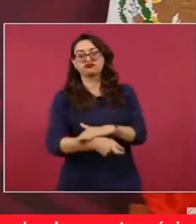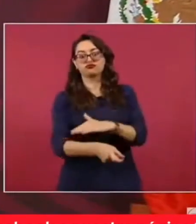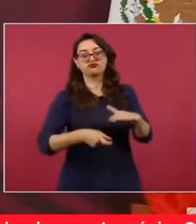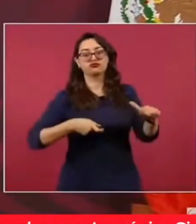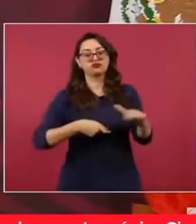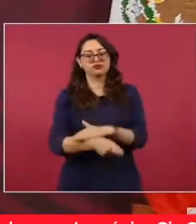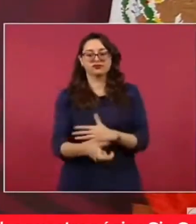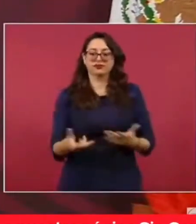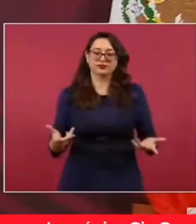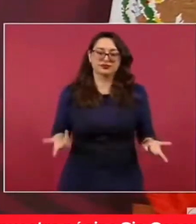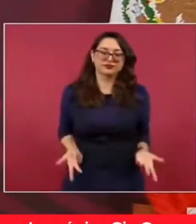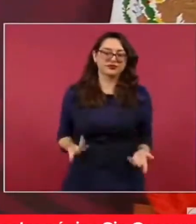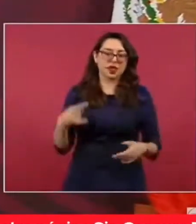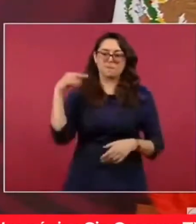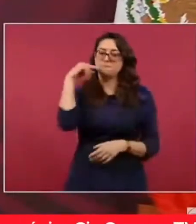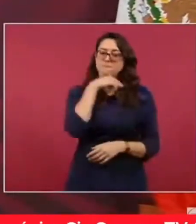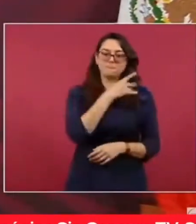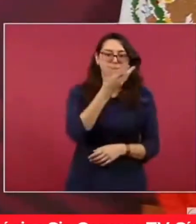que